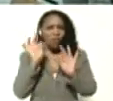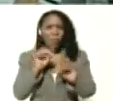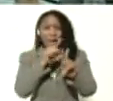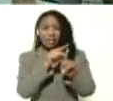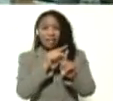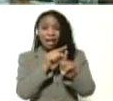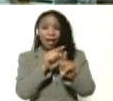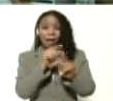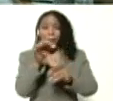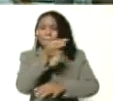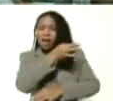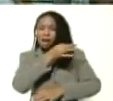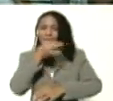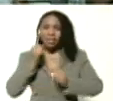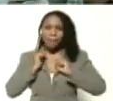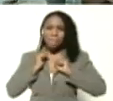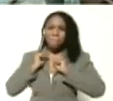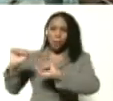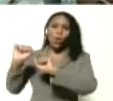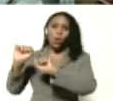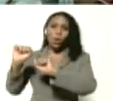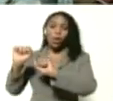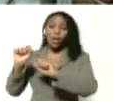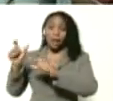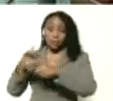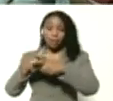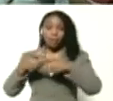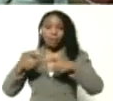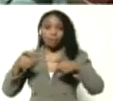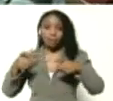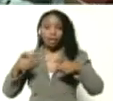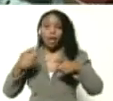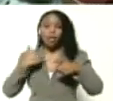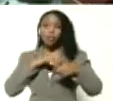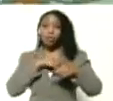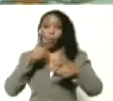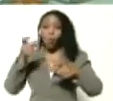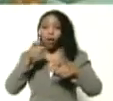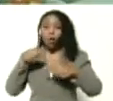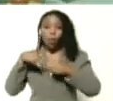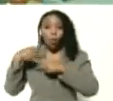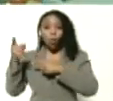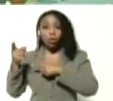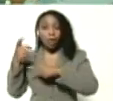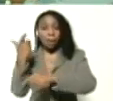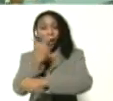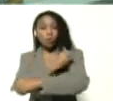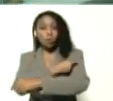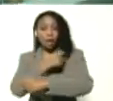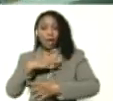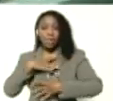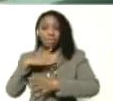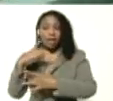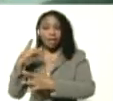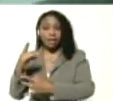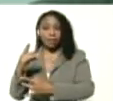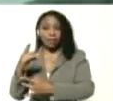inmunidad perfecta, tremenda meta. Y estamos buscando otras vacunas interesantes,